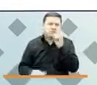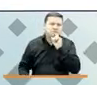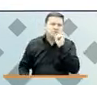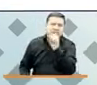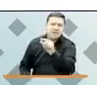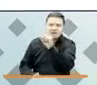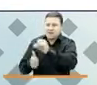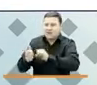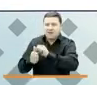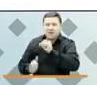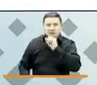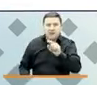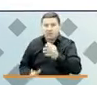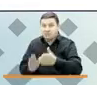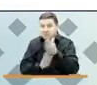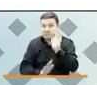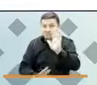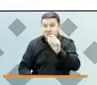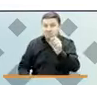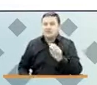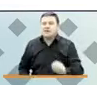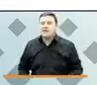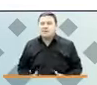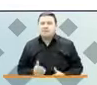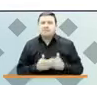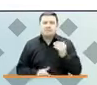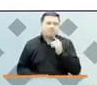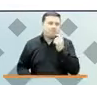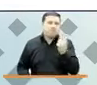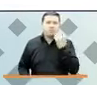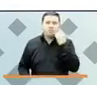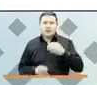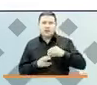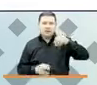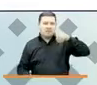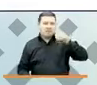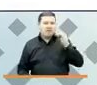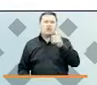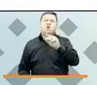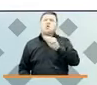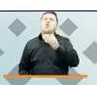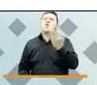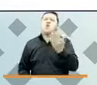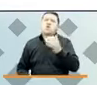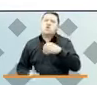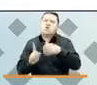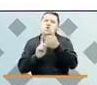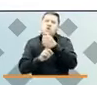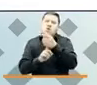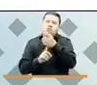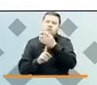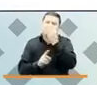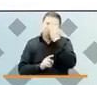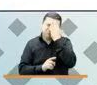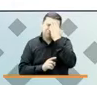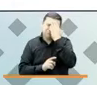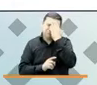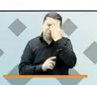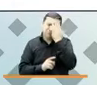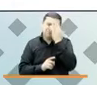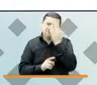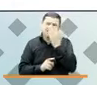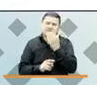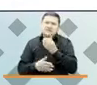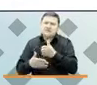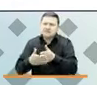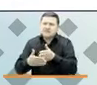uno de ustedes, así que no se me vayan. Y empiezo con la señora Marta, ¿cómo lograron que a pesar de las restricciones y la